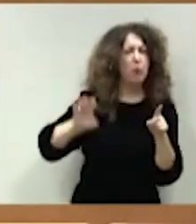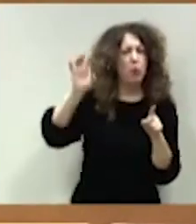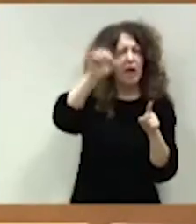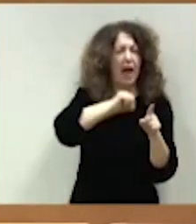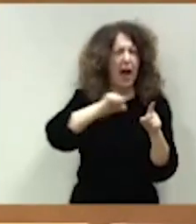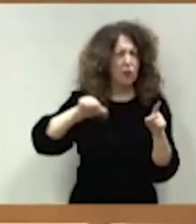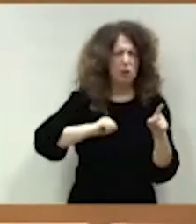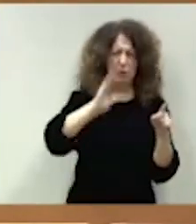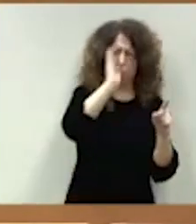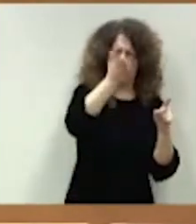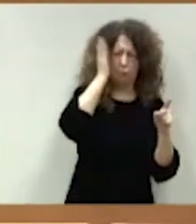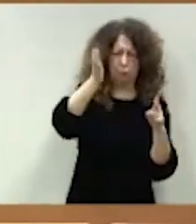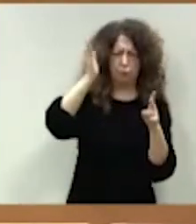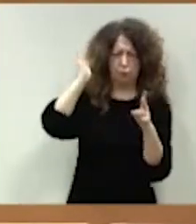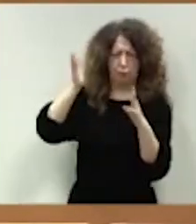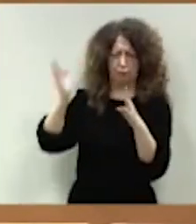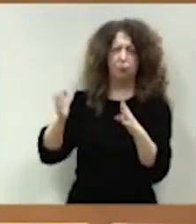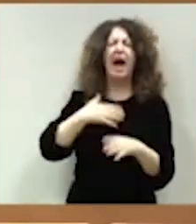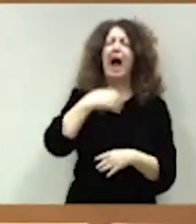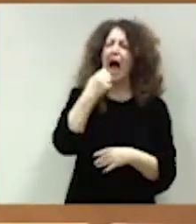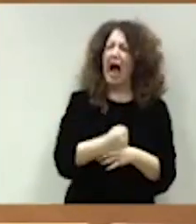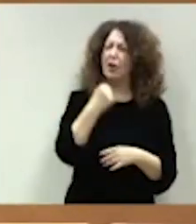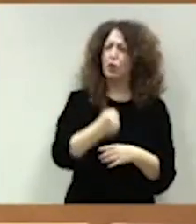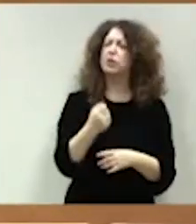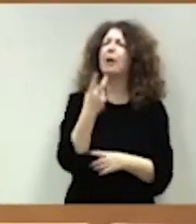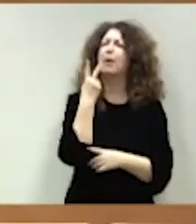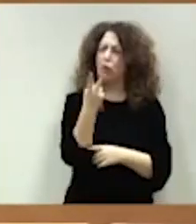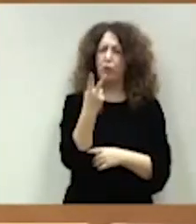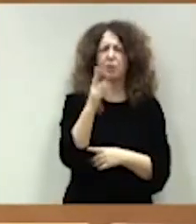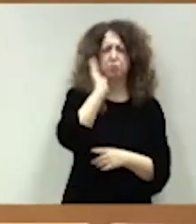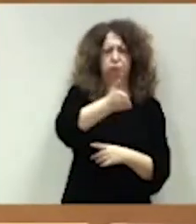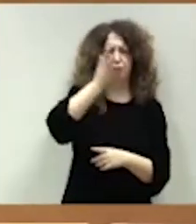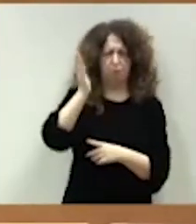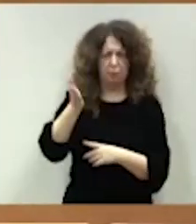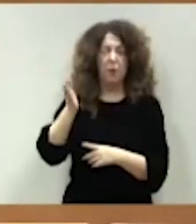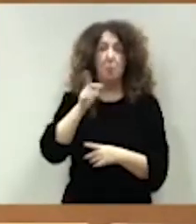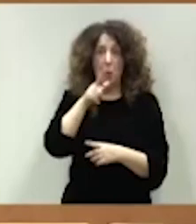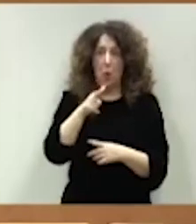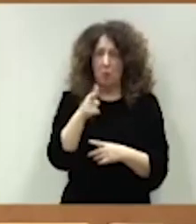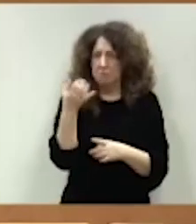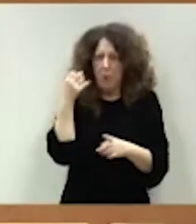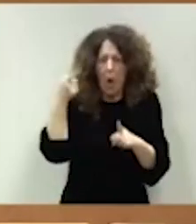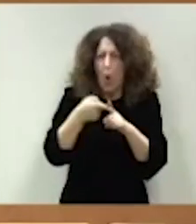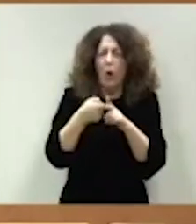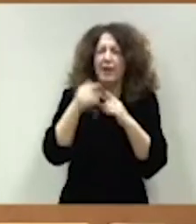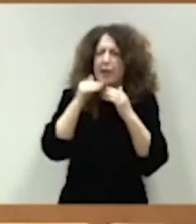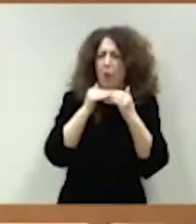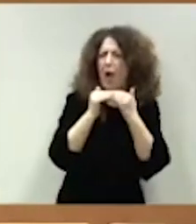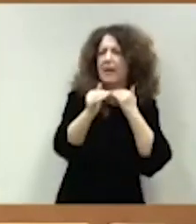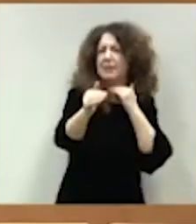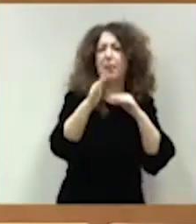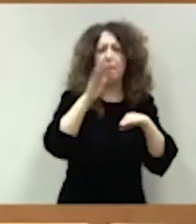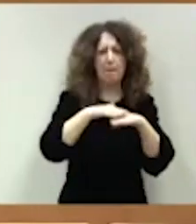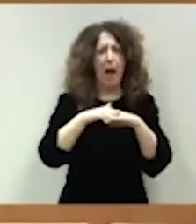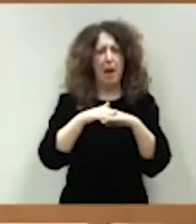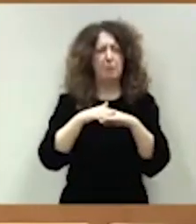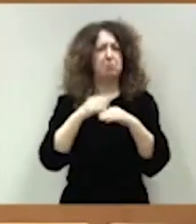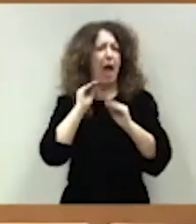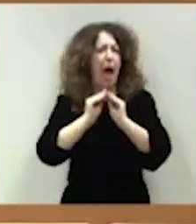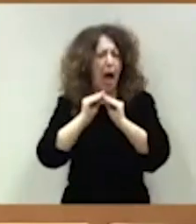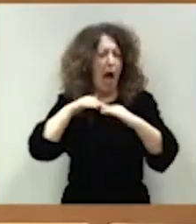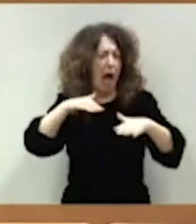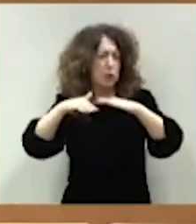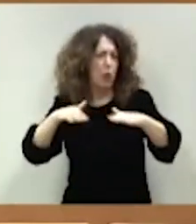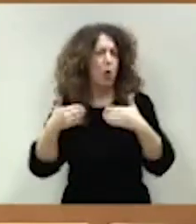ayuntamientos, privándoles de unos objetivos de estabilidad que le ofrecen un mayor margen de actuación para ejercer sus